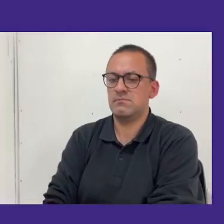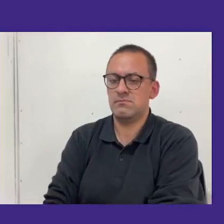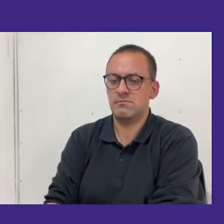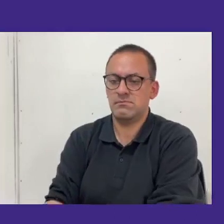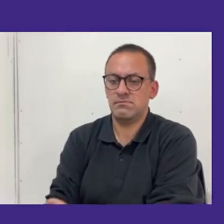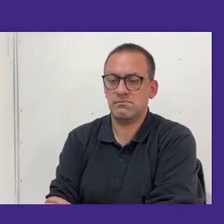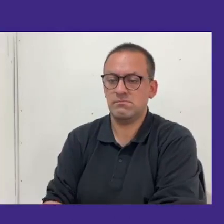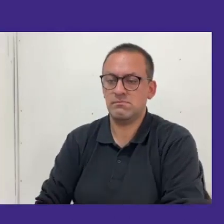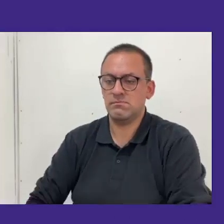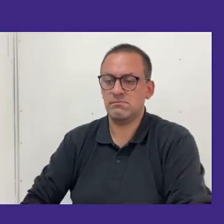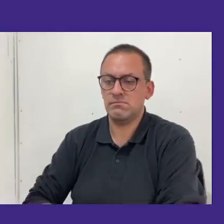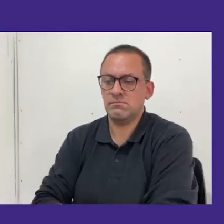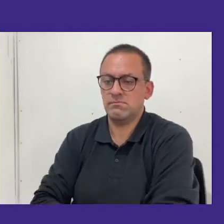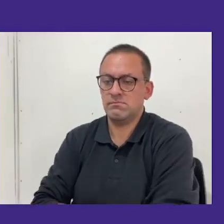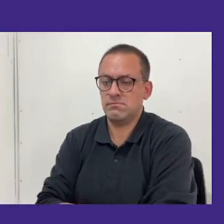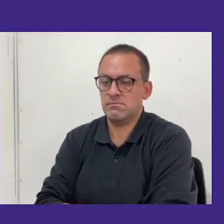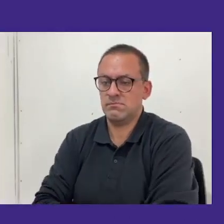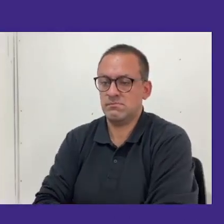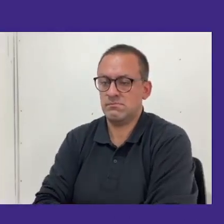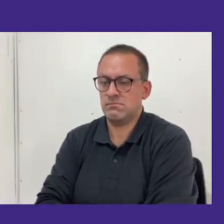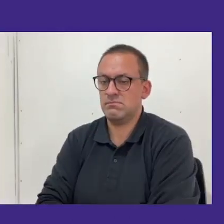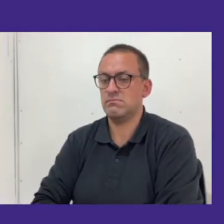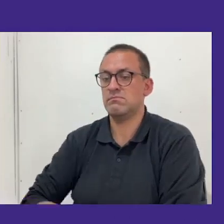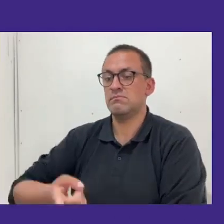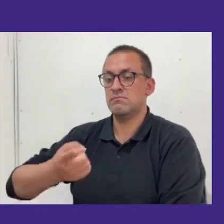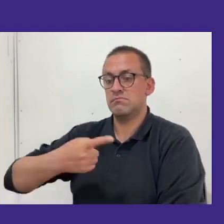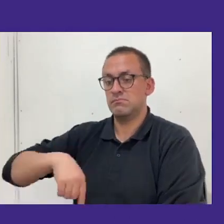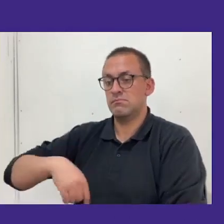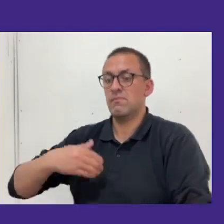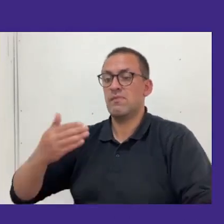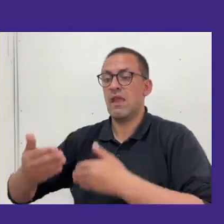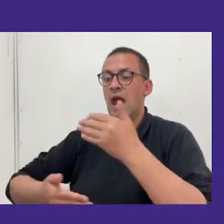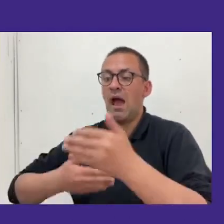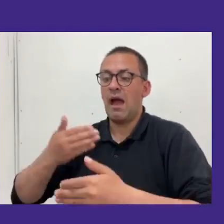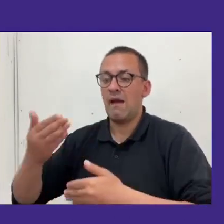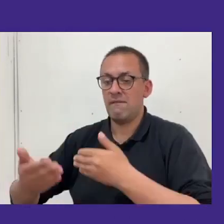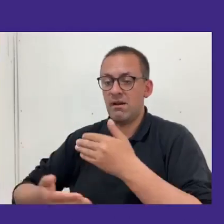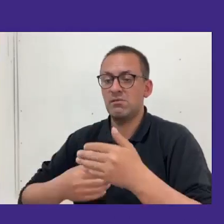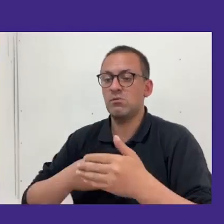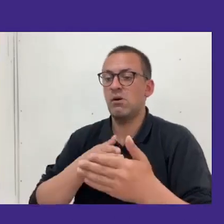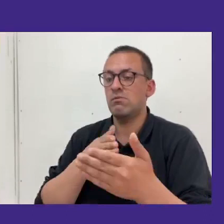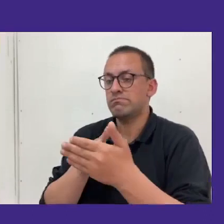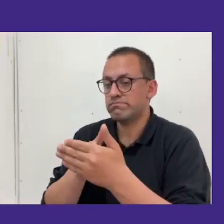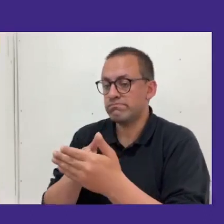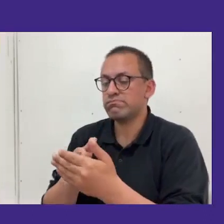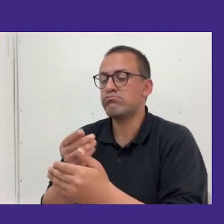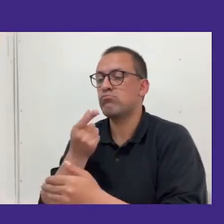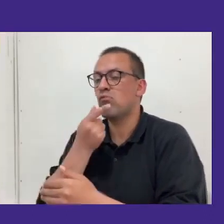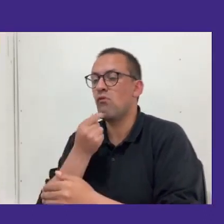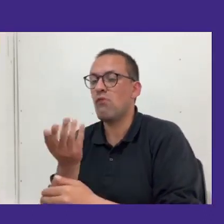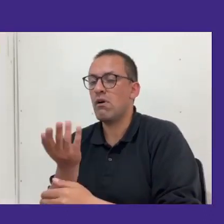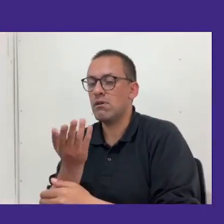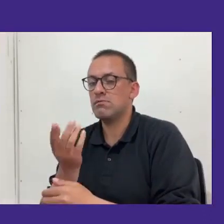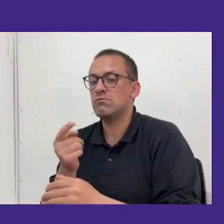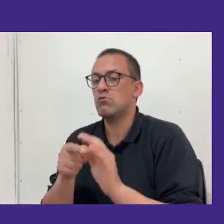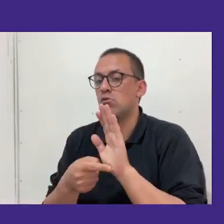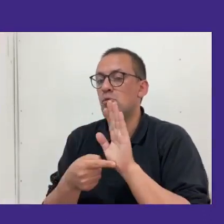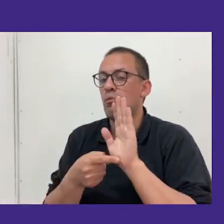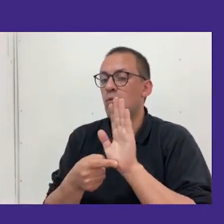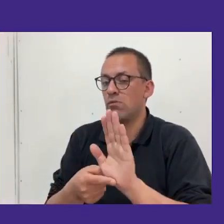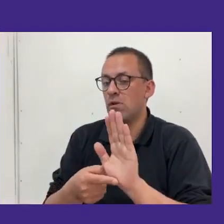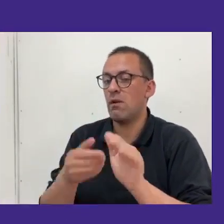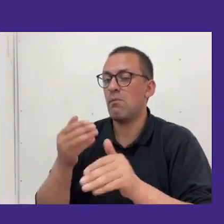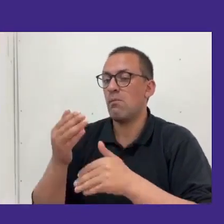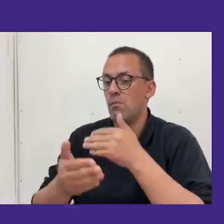Ahora sí, hablamos un poco de cuáles son nuestros avances, cuáles son nuestros obstaculizadores y facilitadores, podemos mostrar un progreso